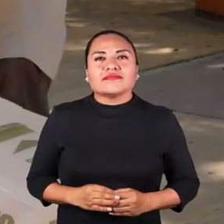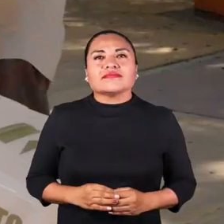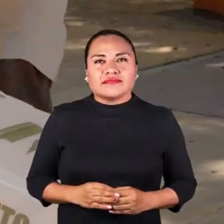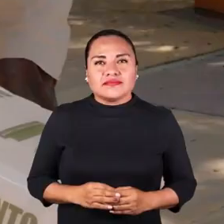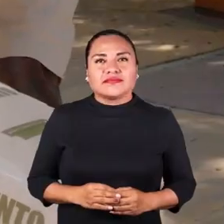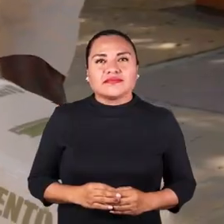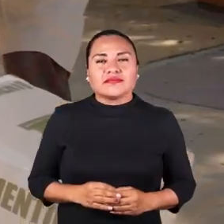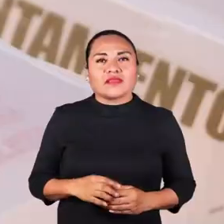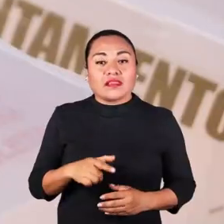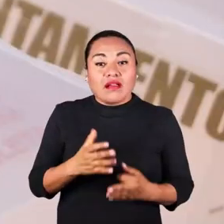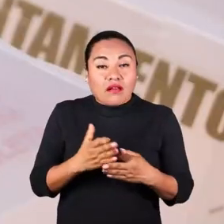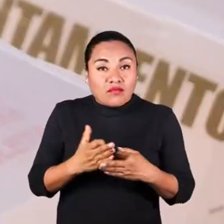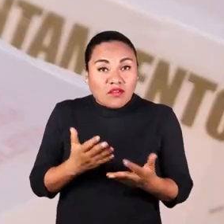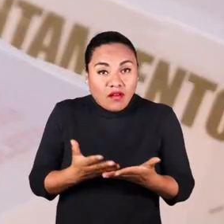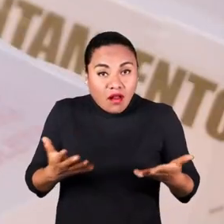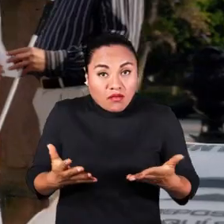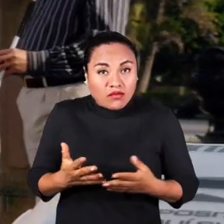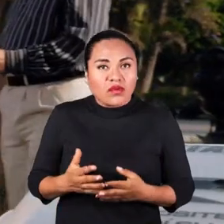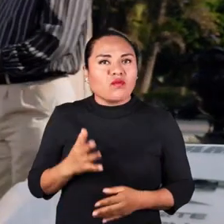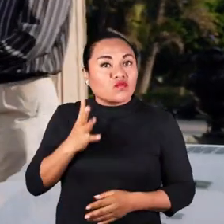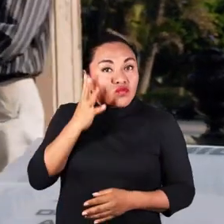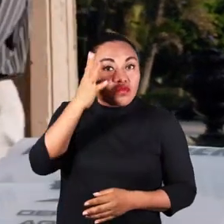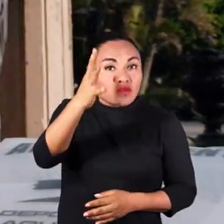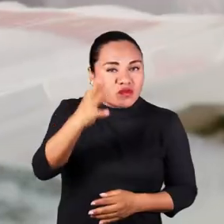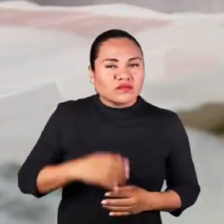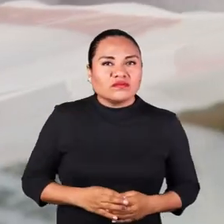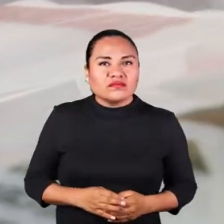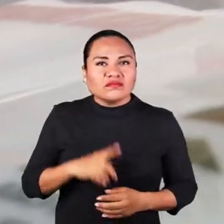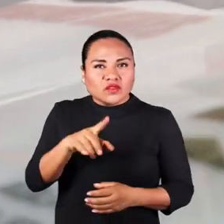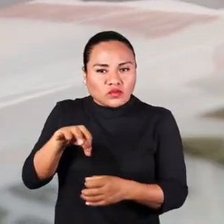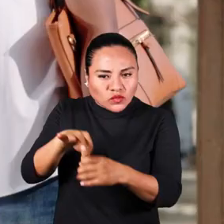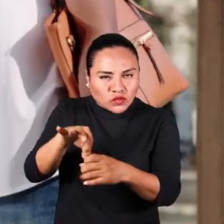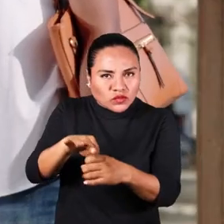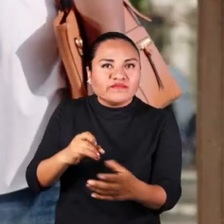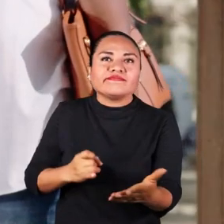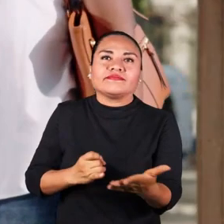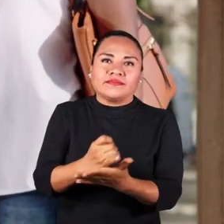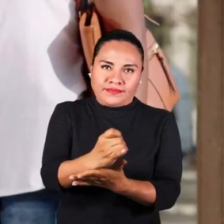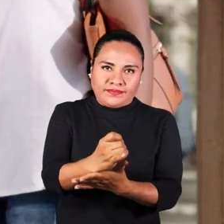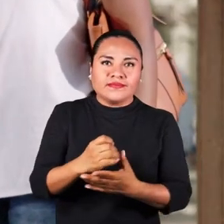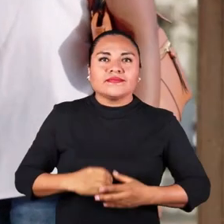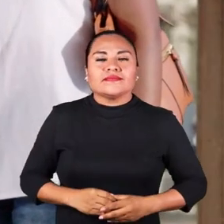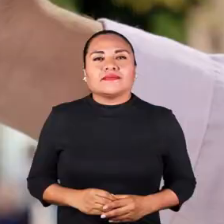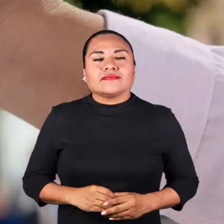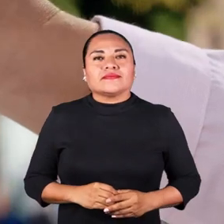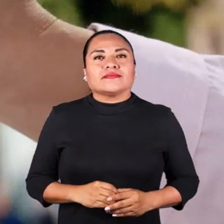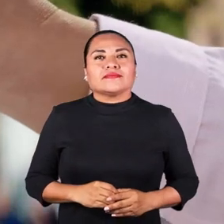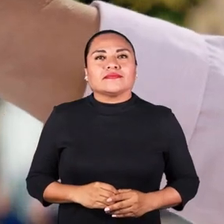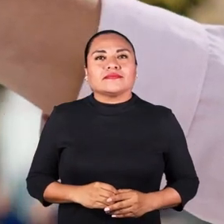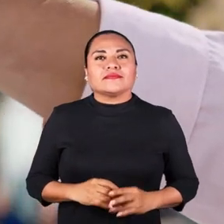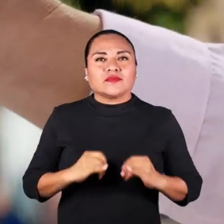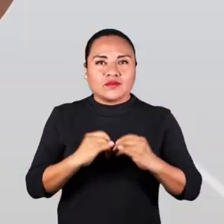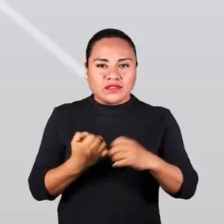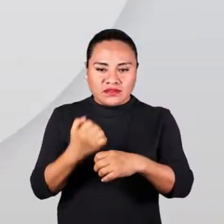Vamos, y que el presente y futuro se defina con tu voto.